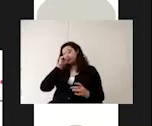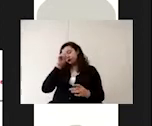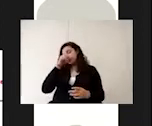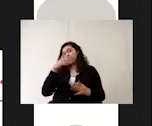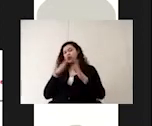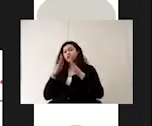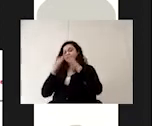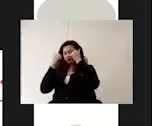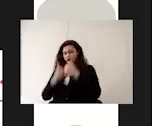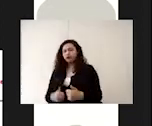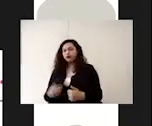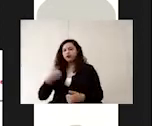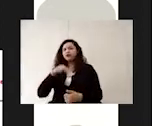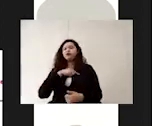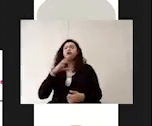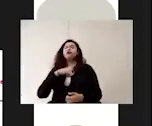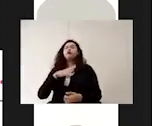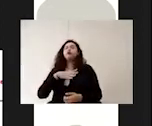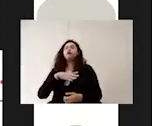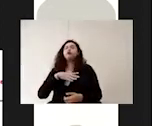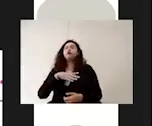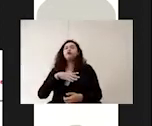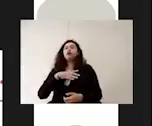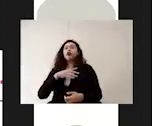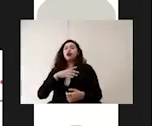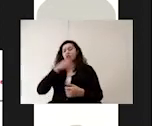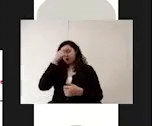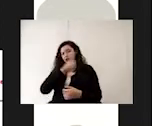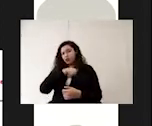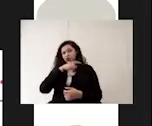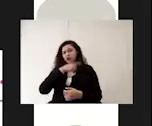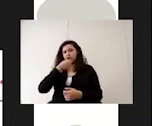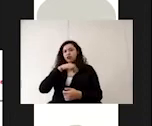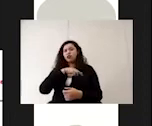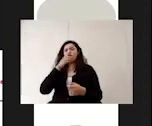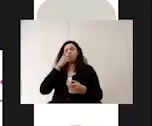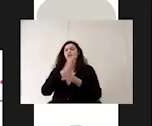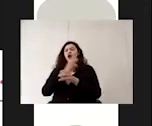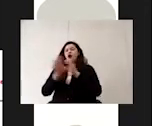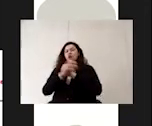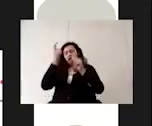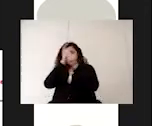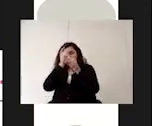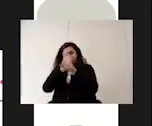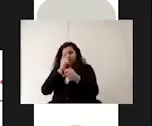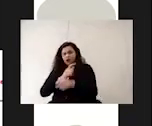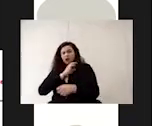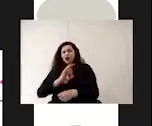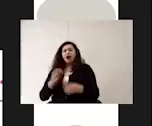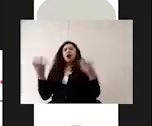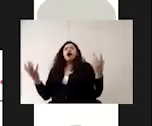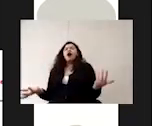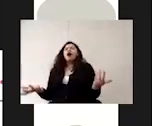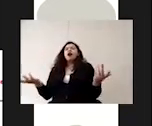casa si nosotros tenemos un buen filtro sanitario y aprendemos a detectar todas estas situaciones vamos a